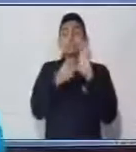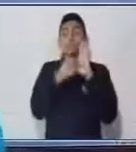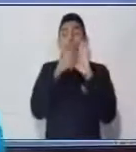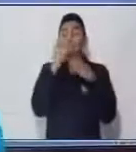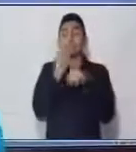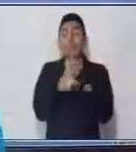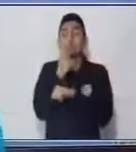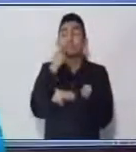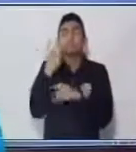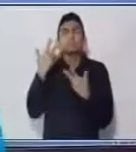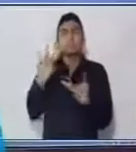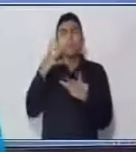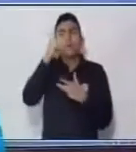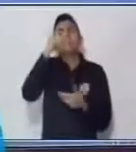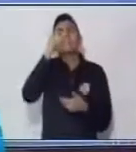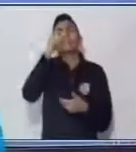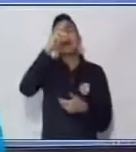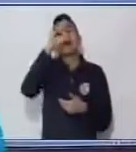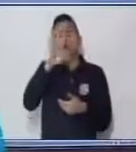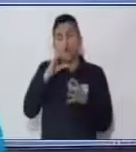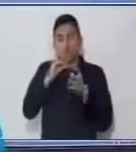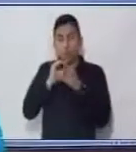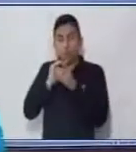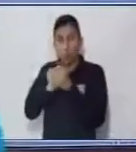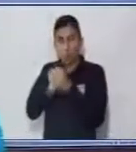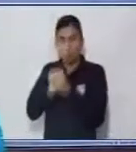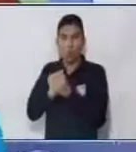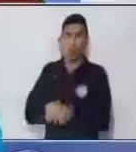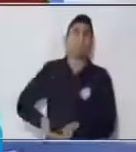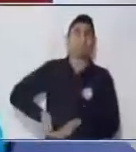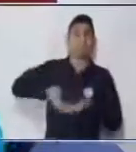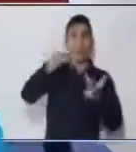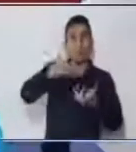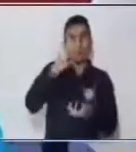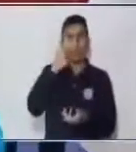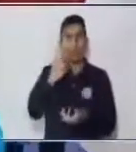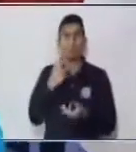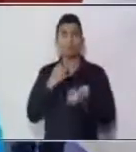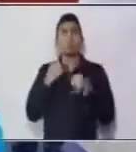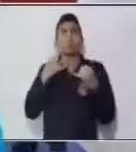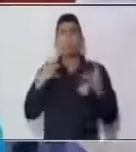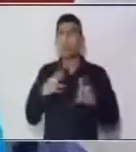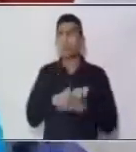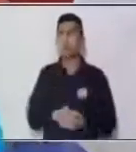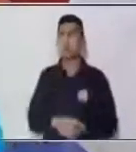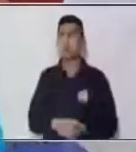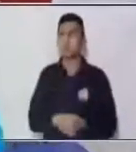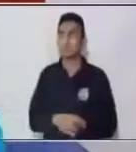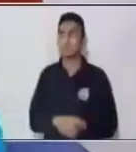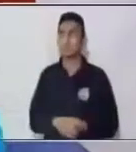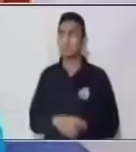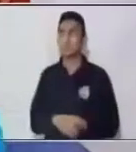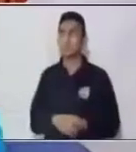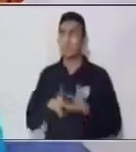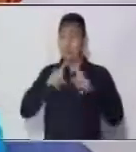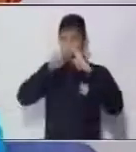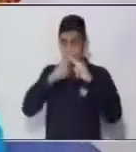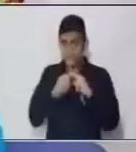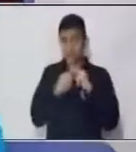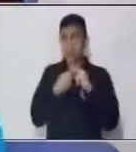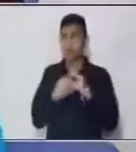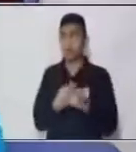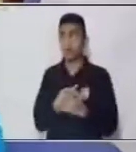vamos a lanzar el dado para poder iniciar. Vamos a ver, vamos a iniciar acá.